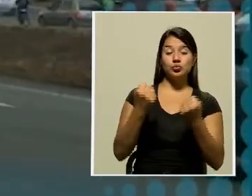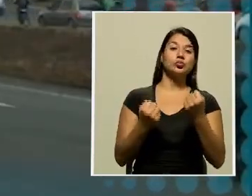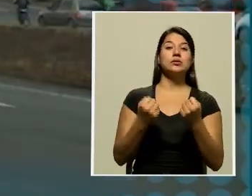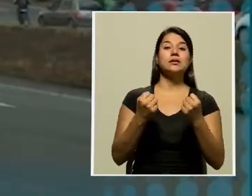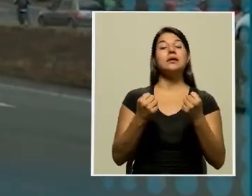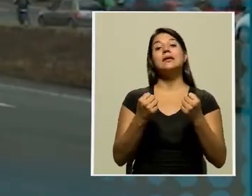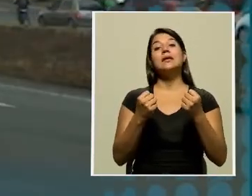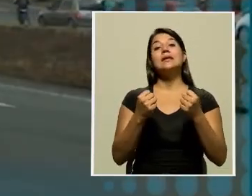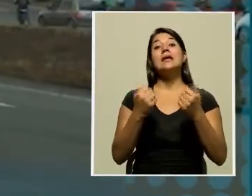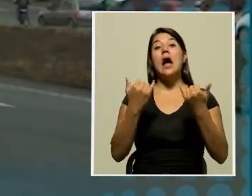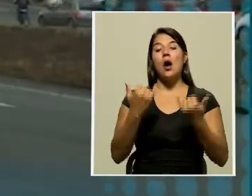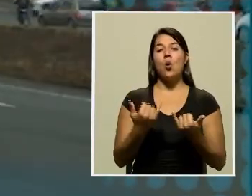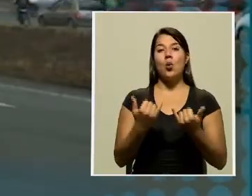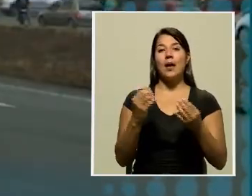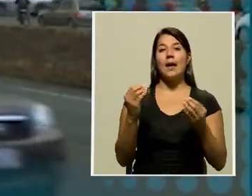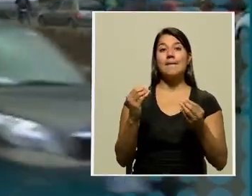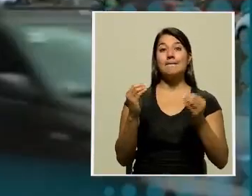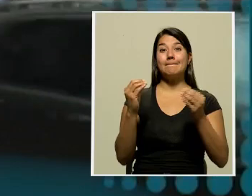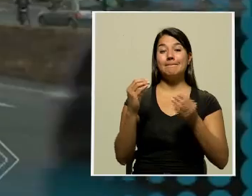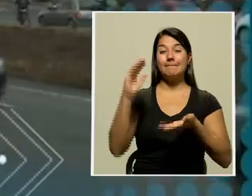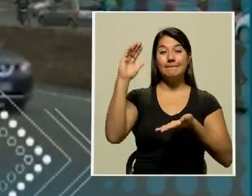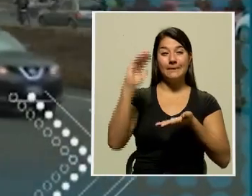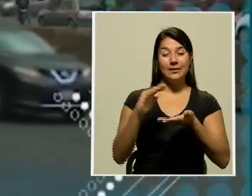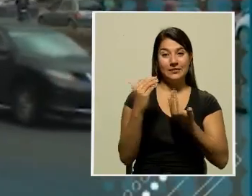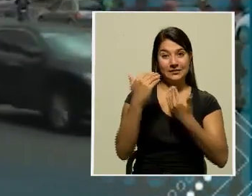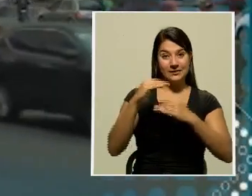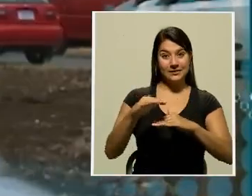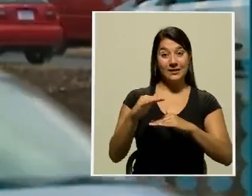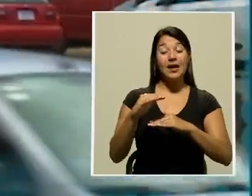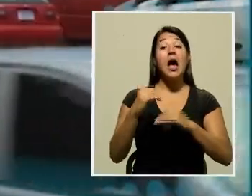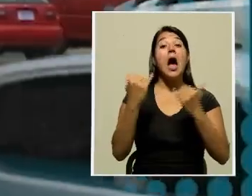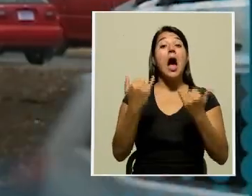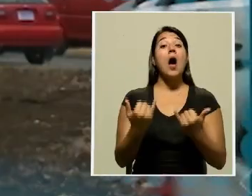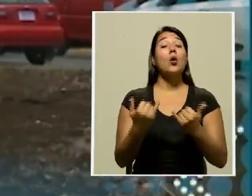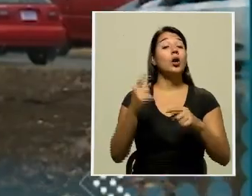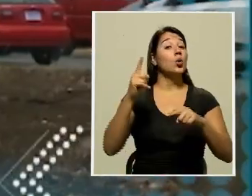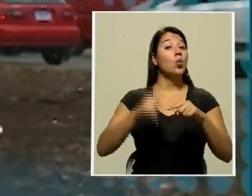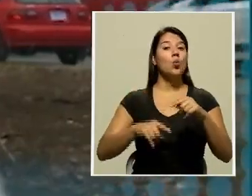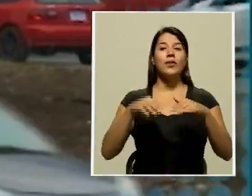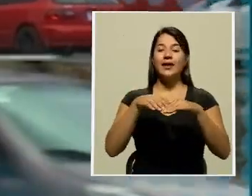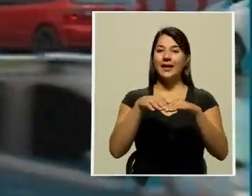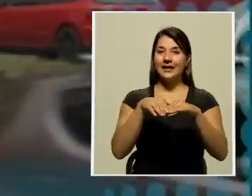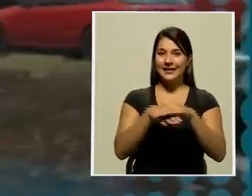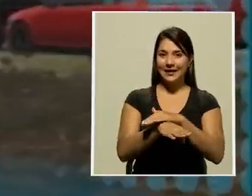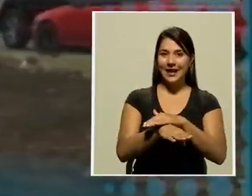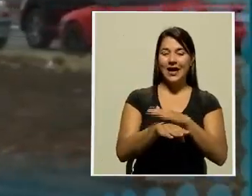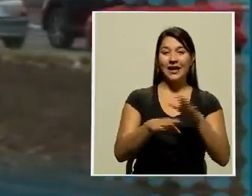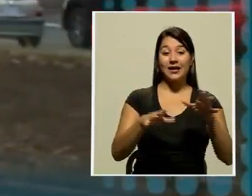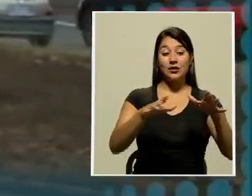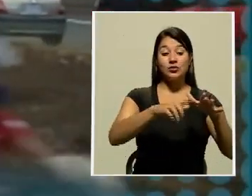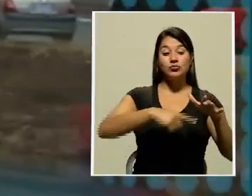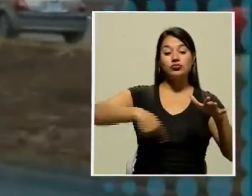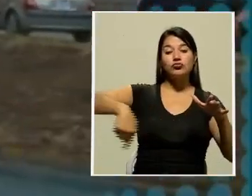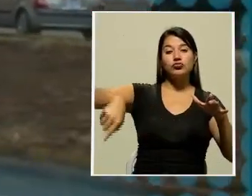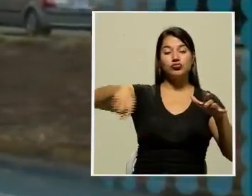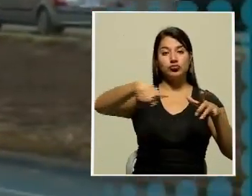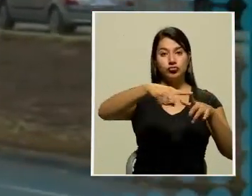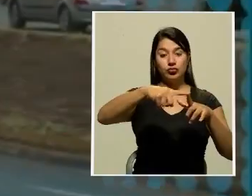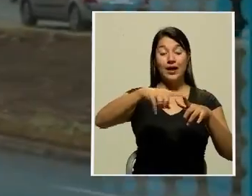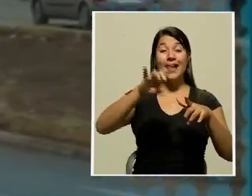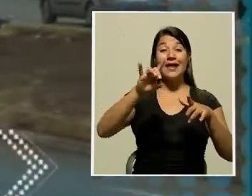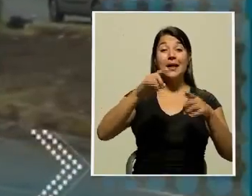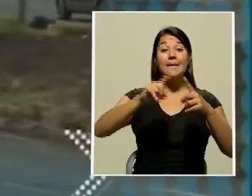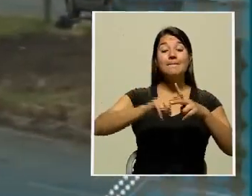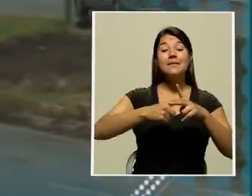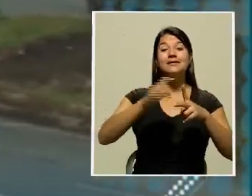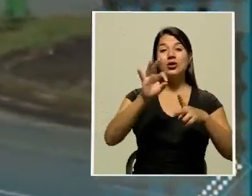placas se reducirá únicamente al casco central de San José a partir del 8 de febrero. La restricción los fines de semana